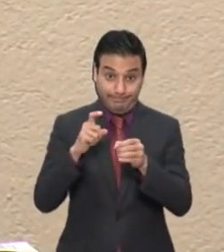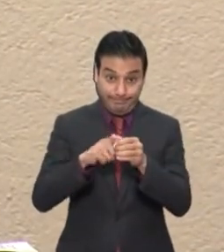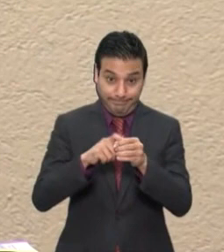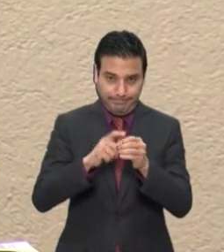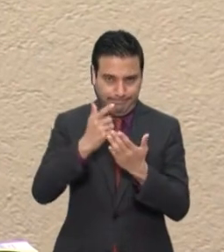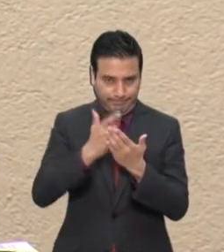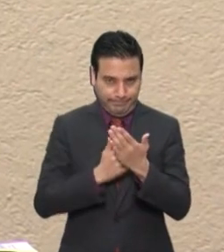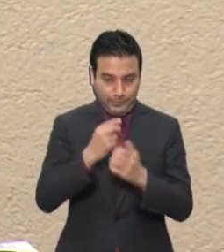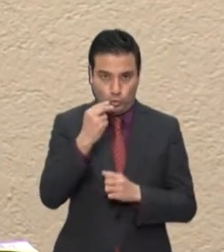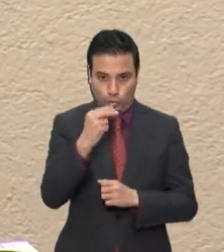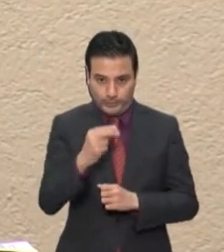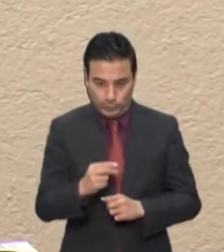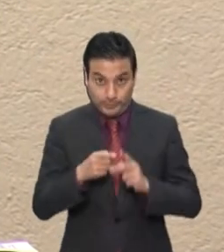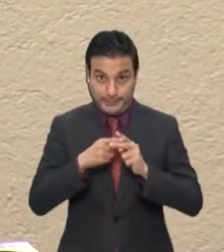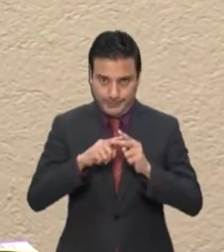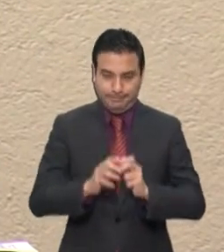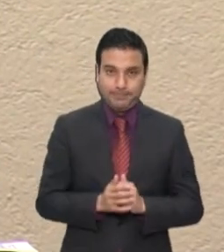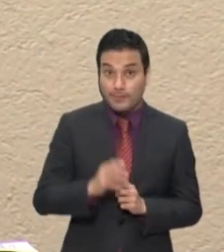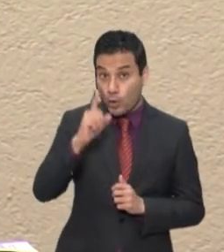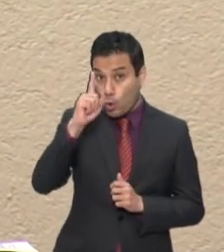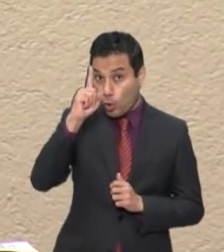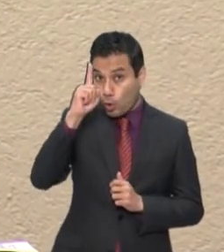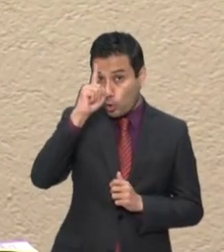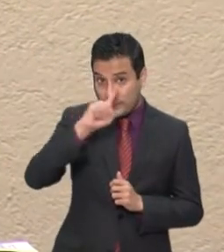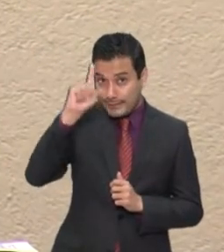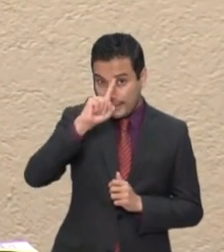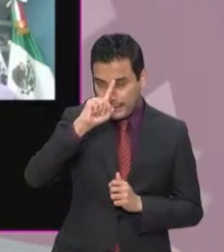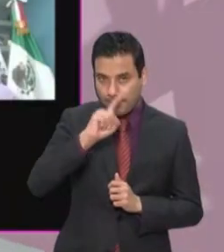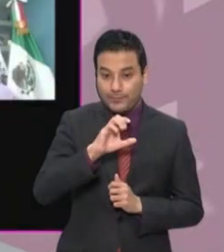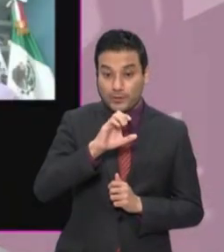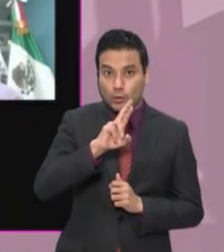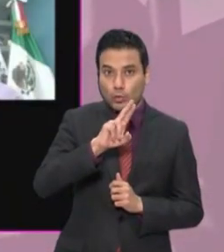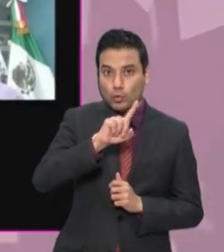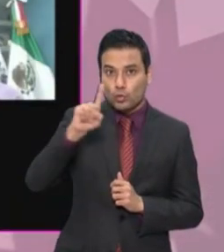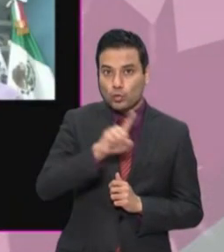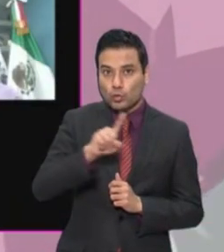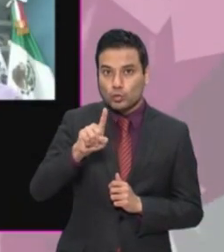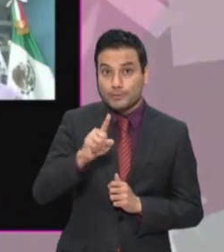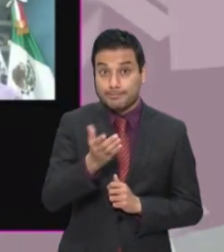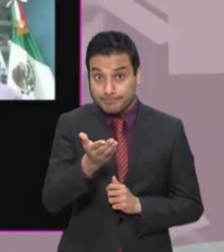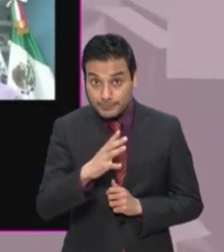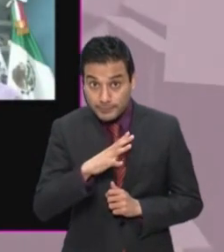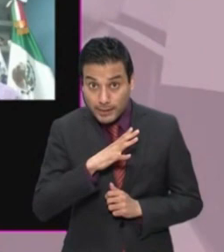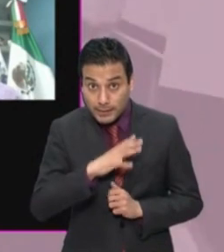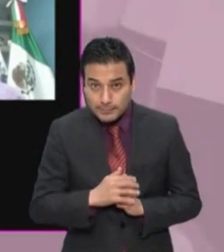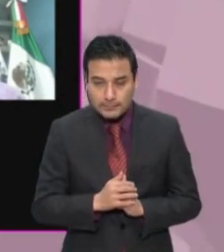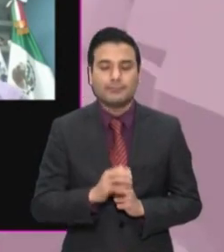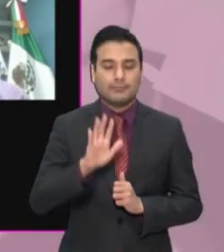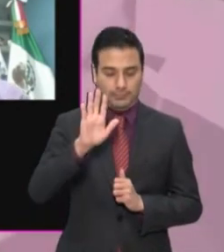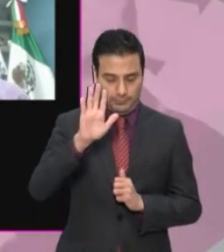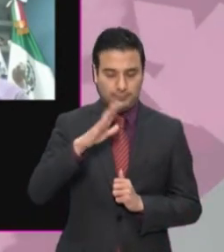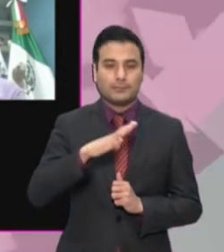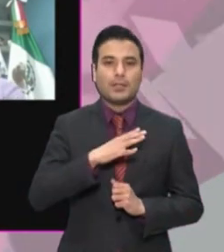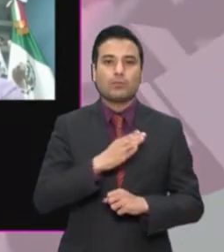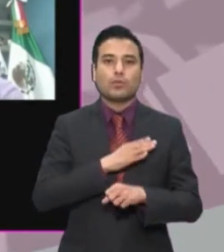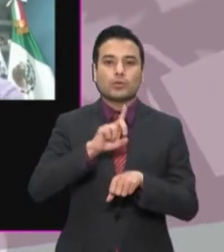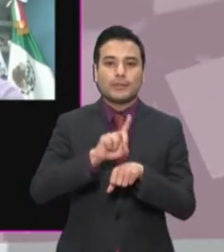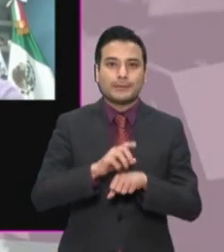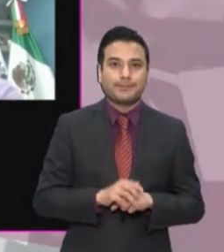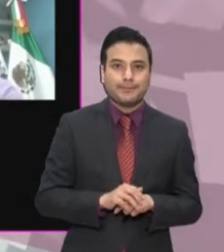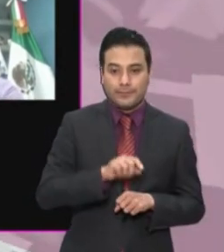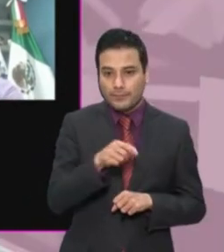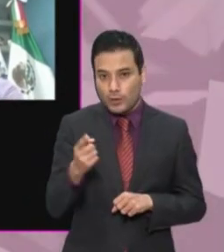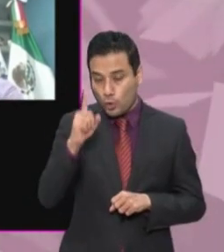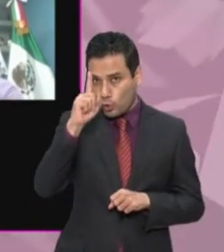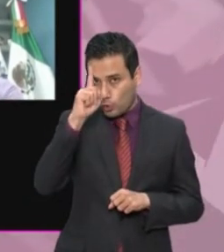anterior fue resuelto con ocho votos a favor y tres en contra por el Pleno del Consejo General del Instituto Nacional Electoral, INE,